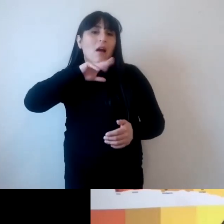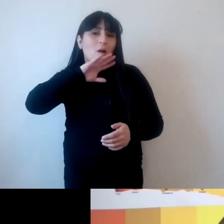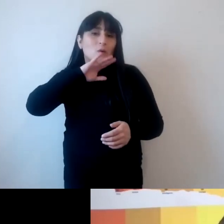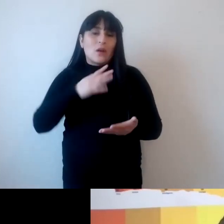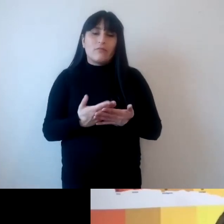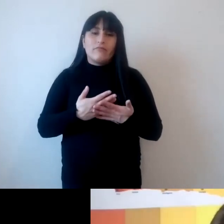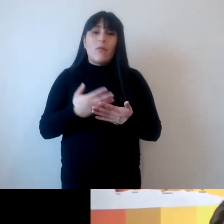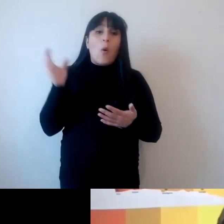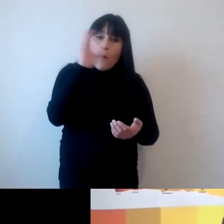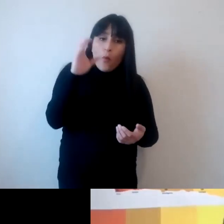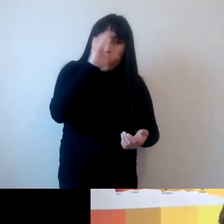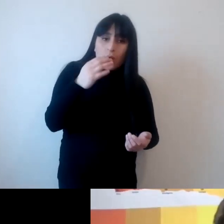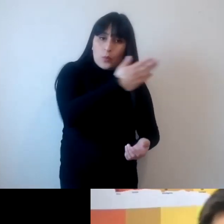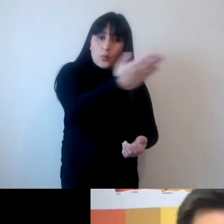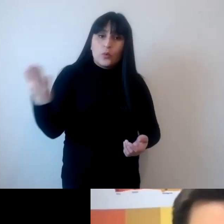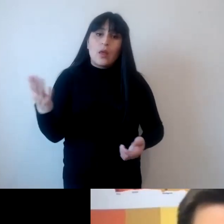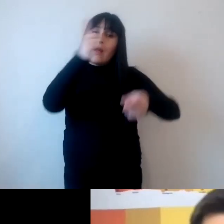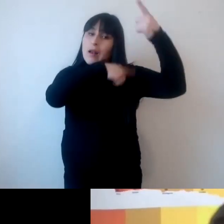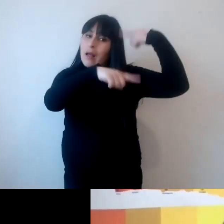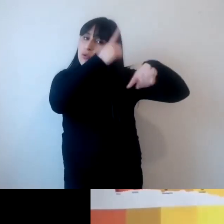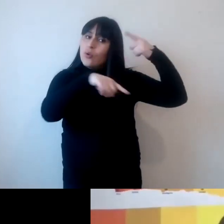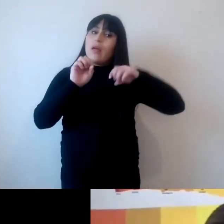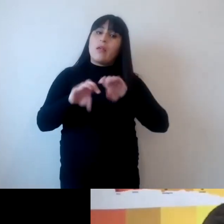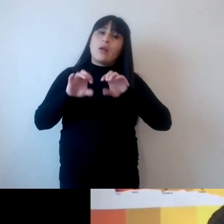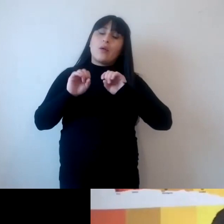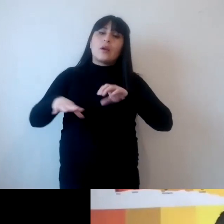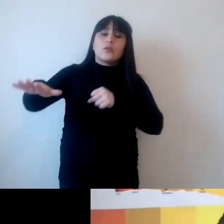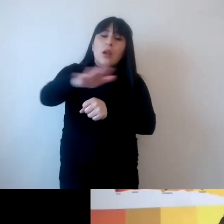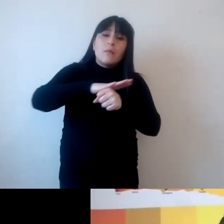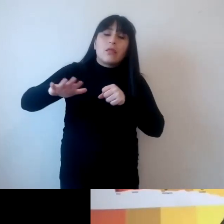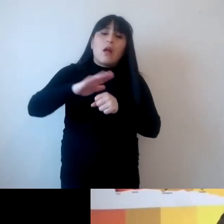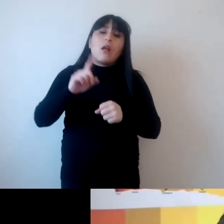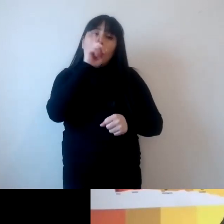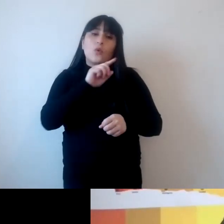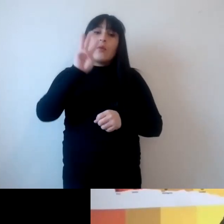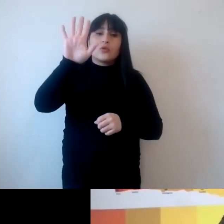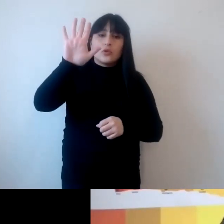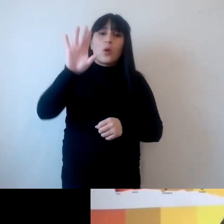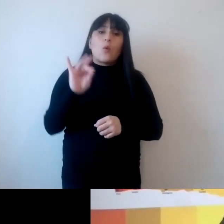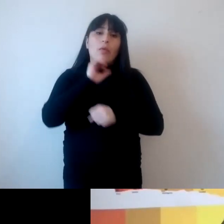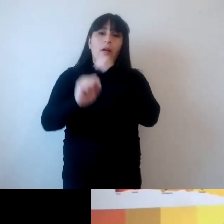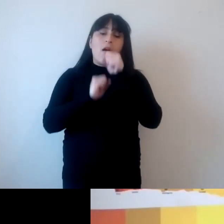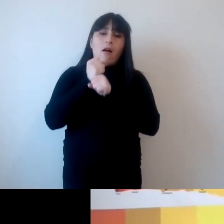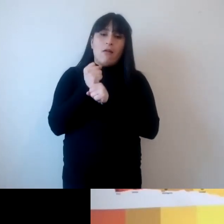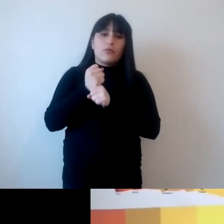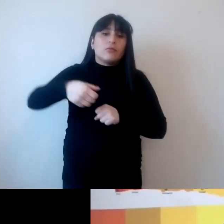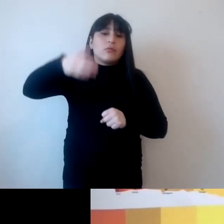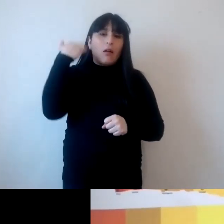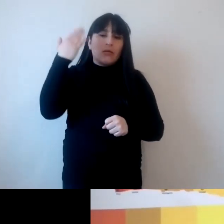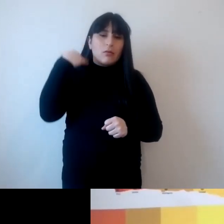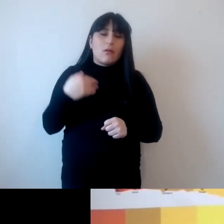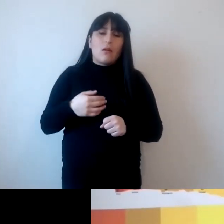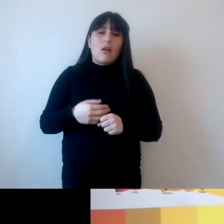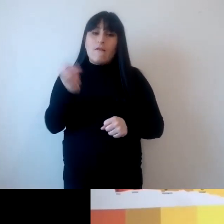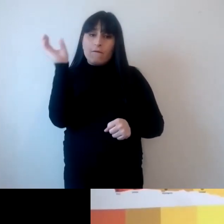busquen ustedes en la historia de la educación ambiental oficial de los últimos 50 años que es lo que tiene la educación ambiental en algún documento del